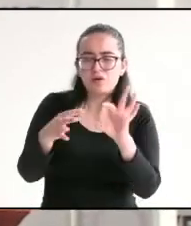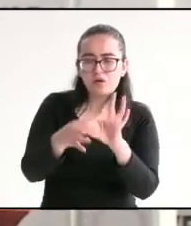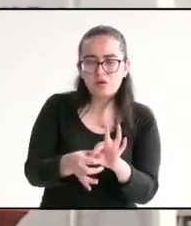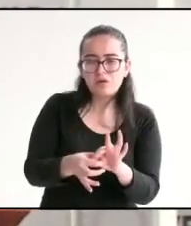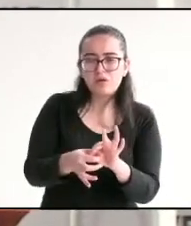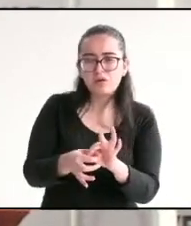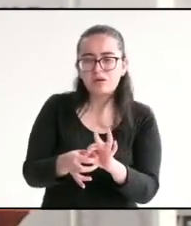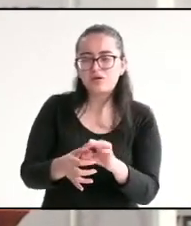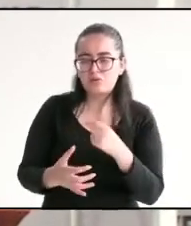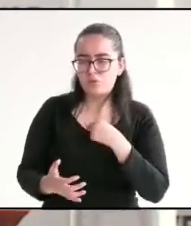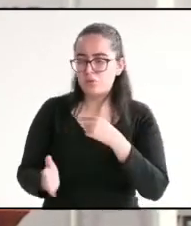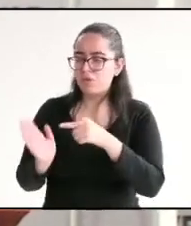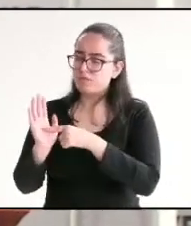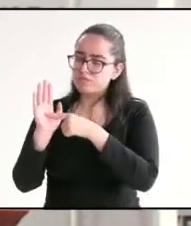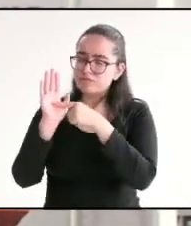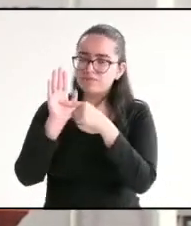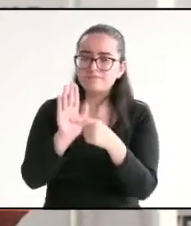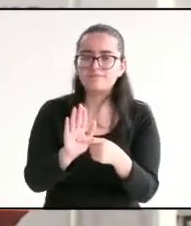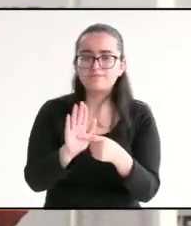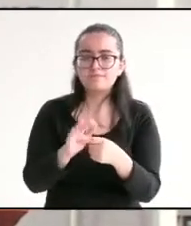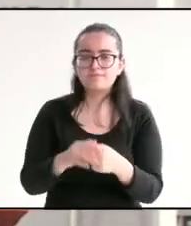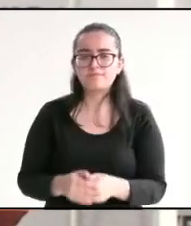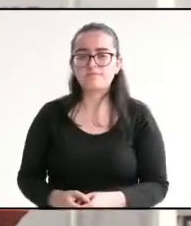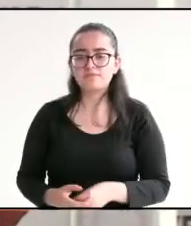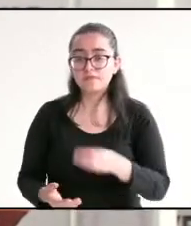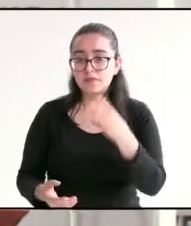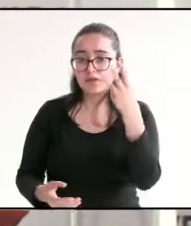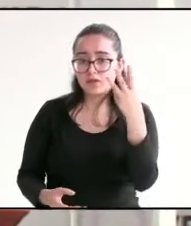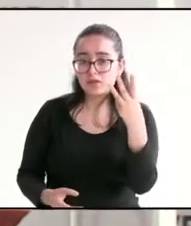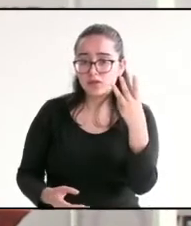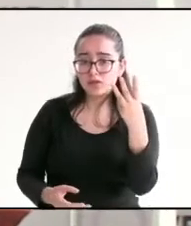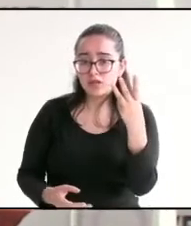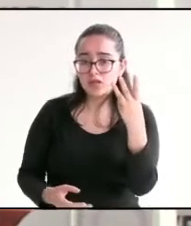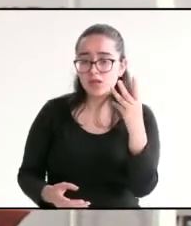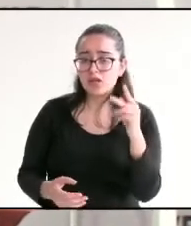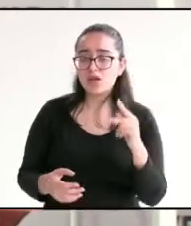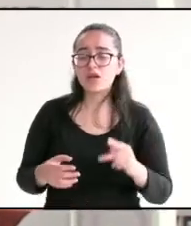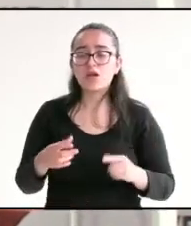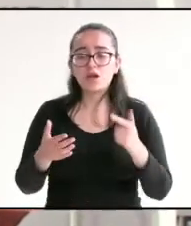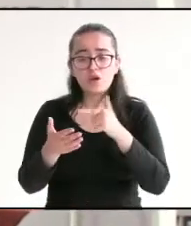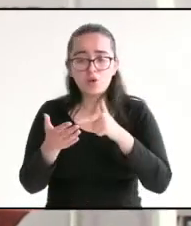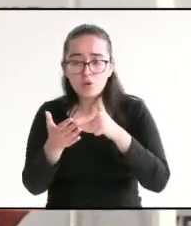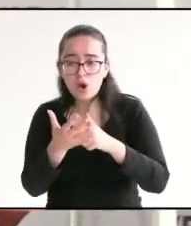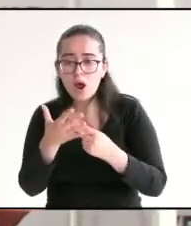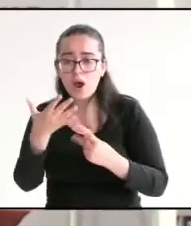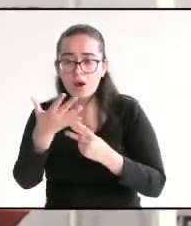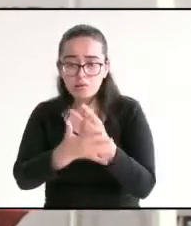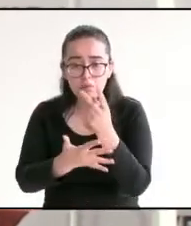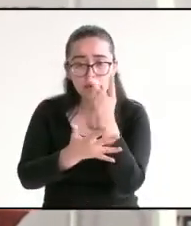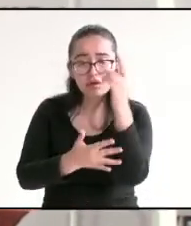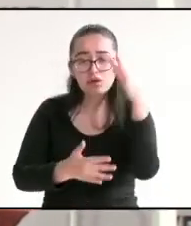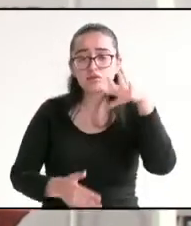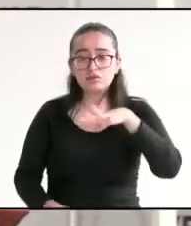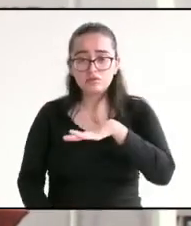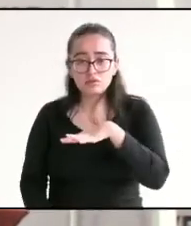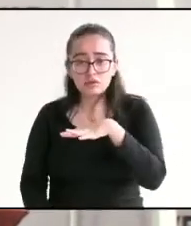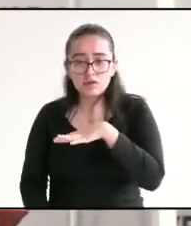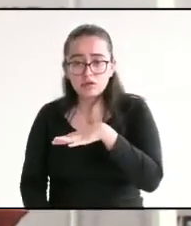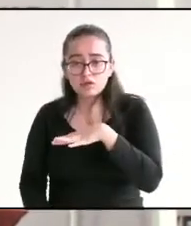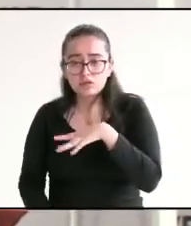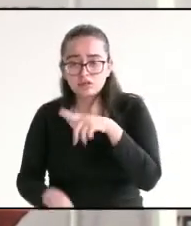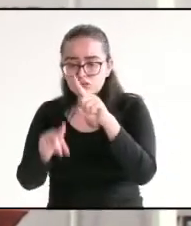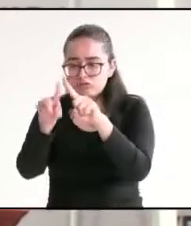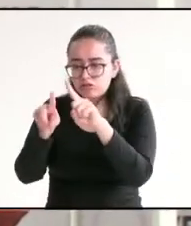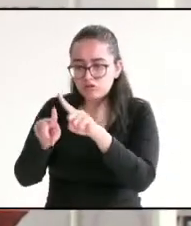¿Qué propongo? La creación de tres viveros, uno en la costa, en la zona centro y en la zona alta,